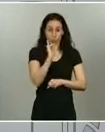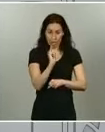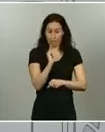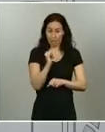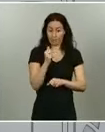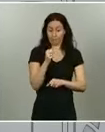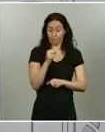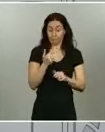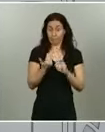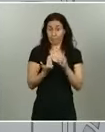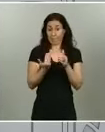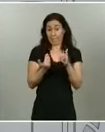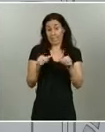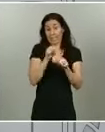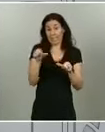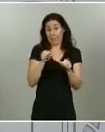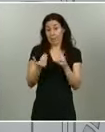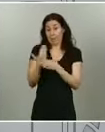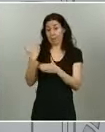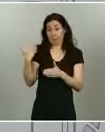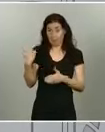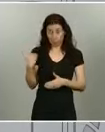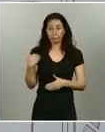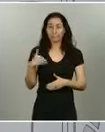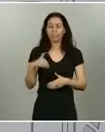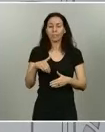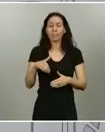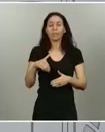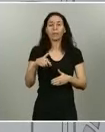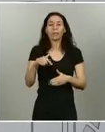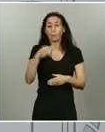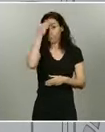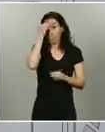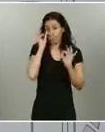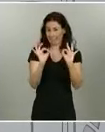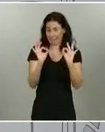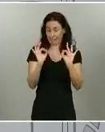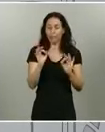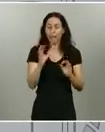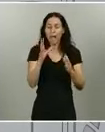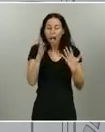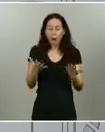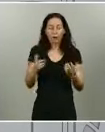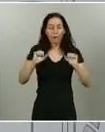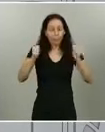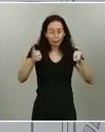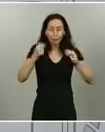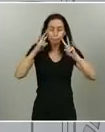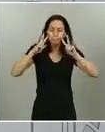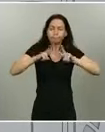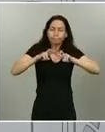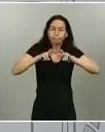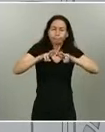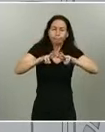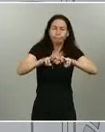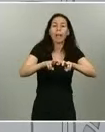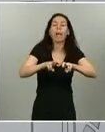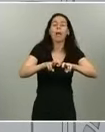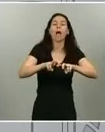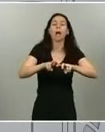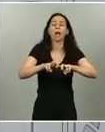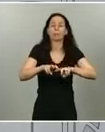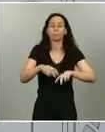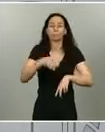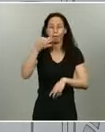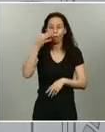una vez que se van verificando y se van limpiando los datos y se van verificando las historias clínicas, algunos de ellos no habían tenido una prueba